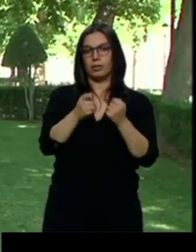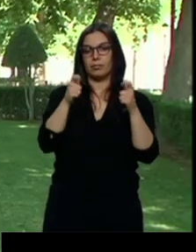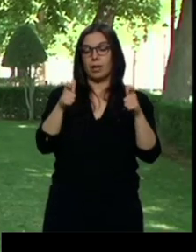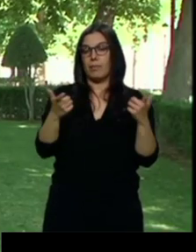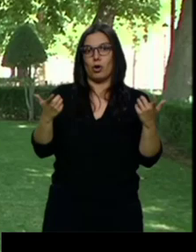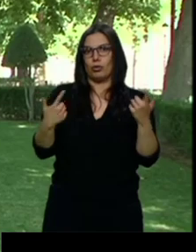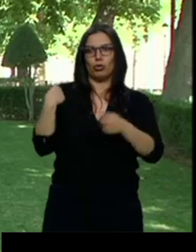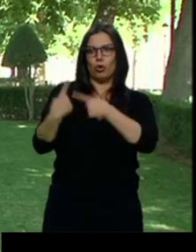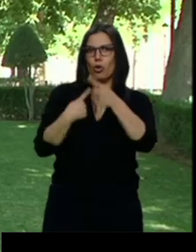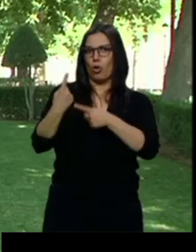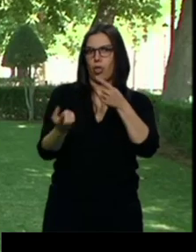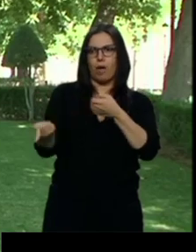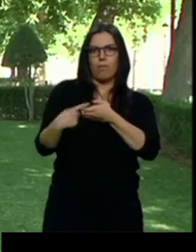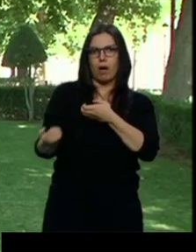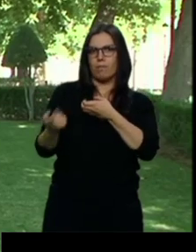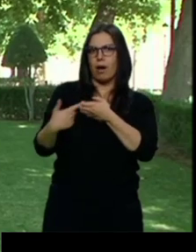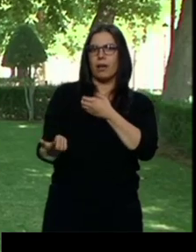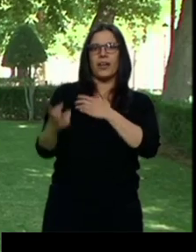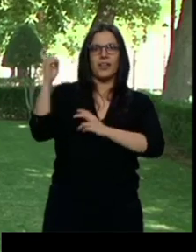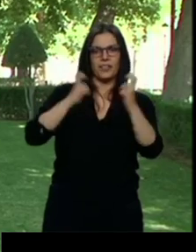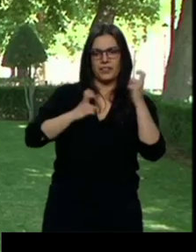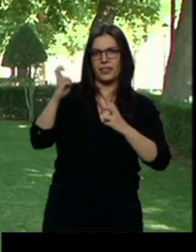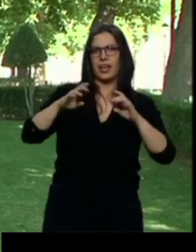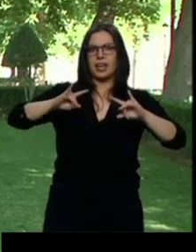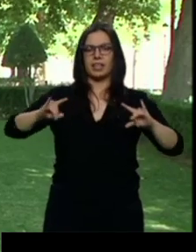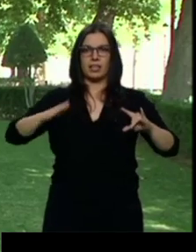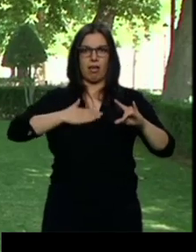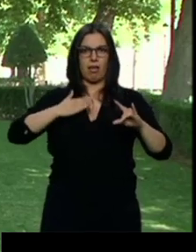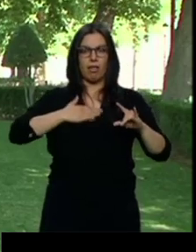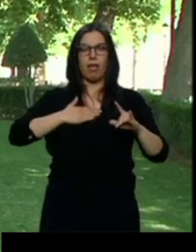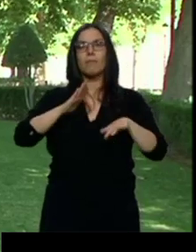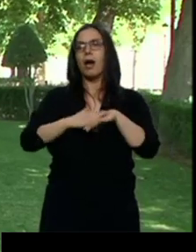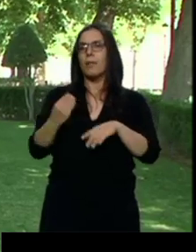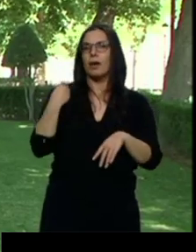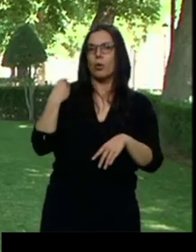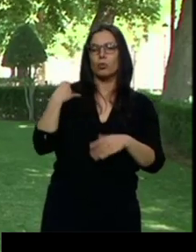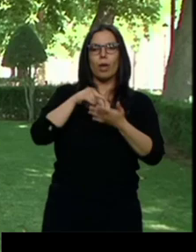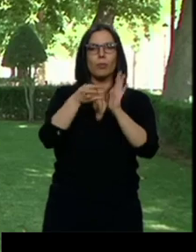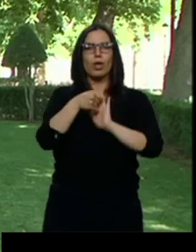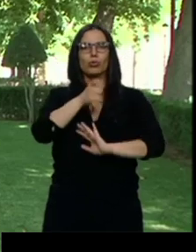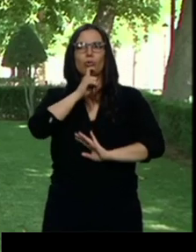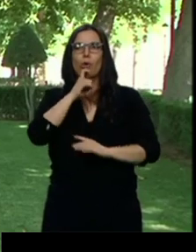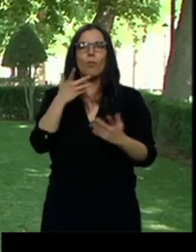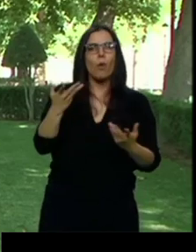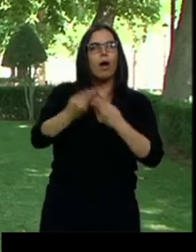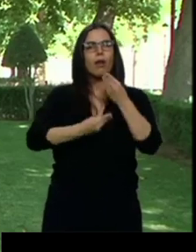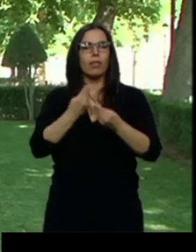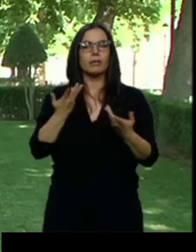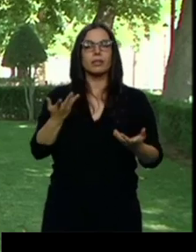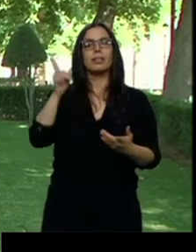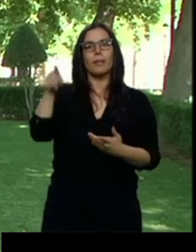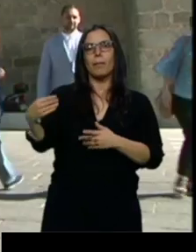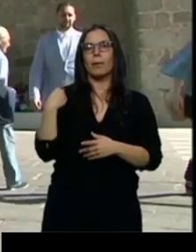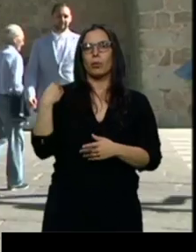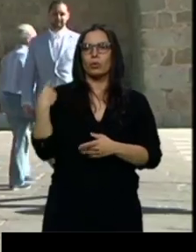son muchos los abulenses que pasan por nuestra sede en la posada de la fruta, tanto para preguntar por el proyecto por Ávila como también para preguntarnos cómo pueden sumarse y